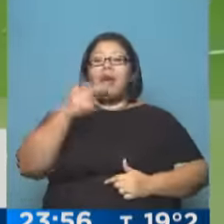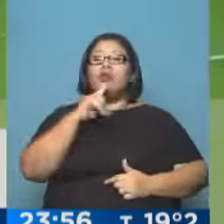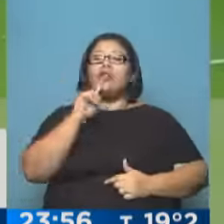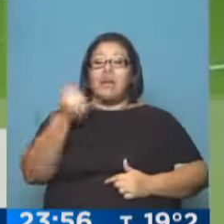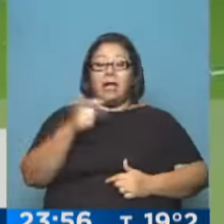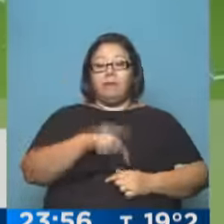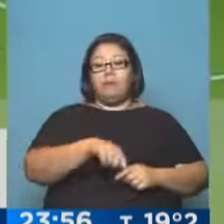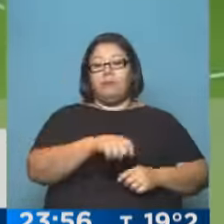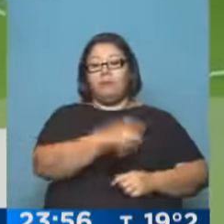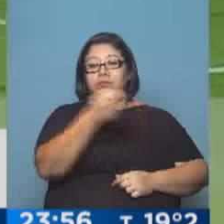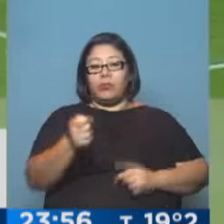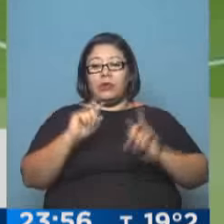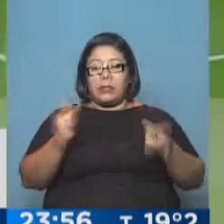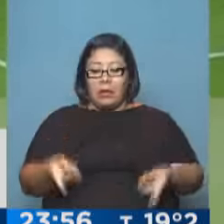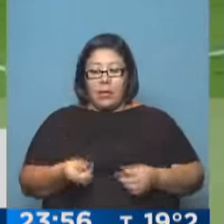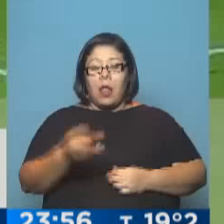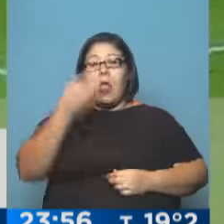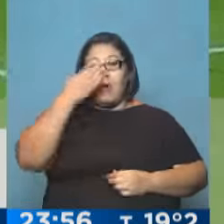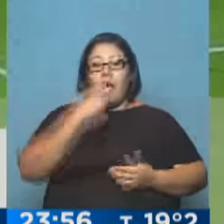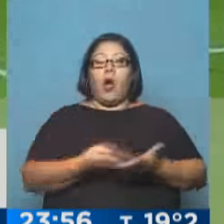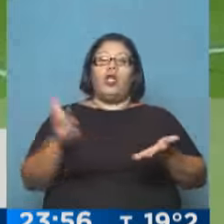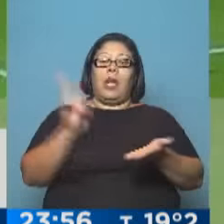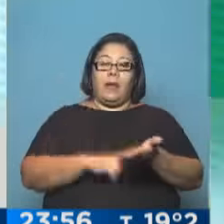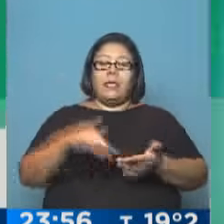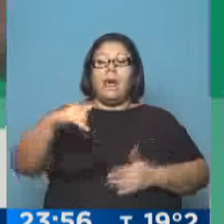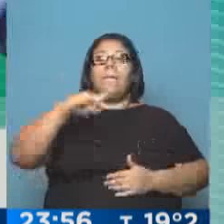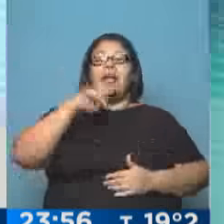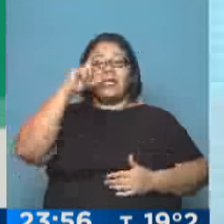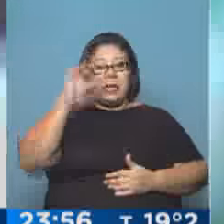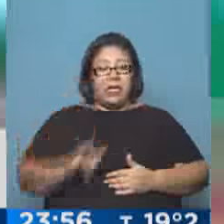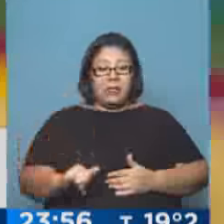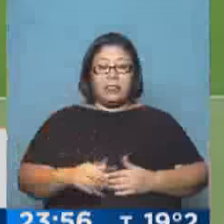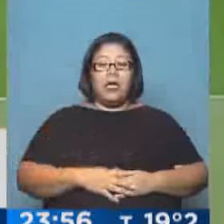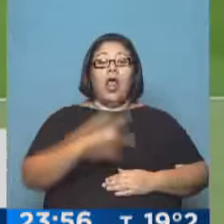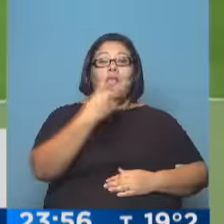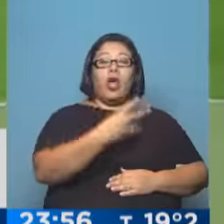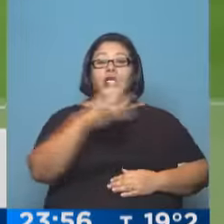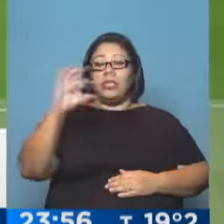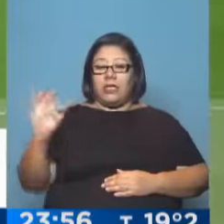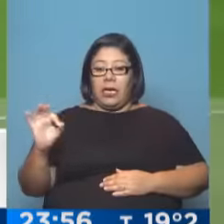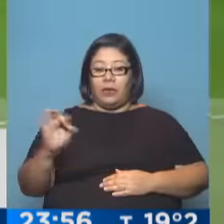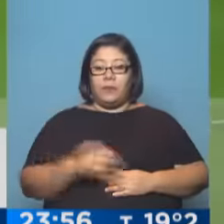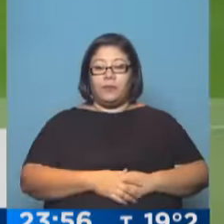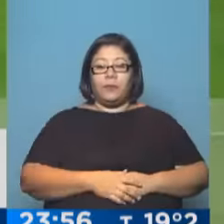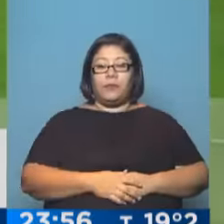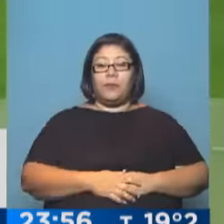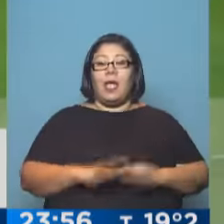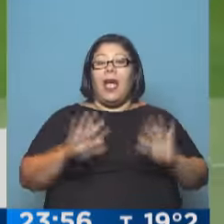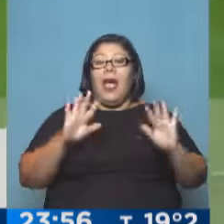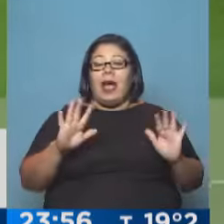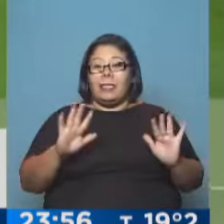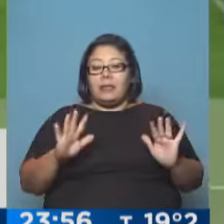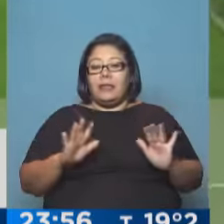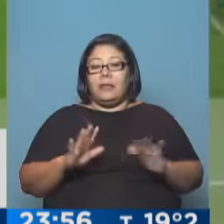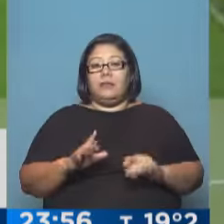aparecía el ex estudiante, Román Martínez, para poner el 2-0 parcial. De esta forma ya conseguía una